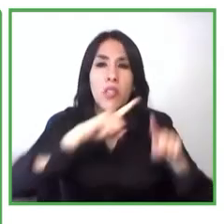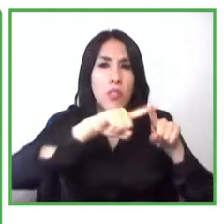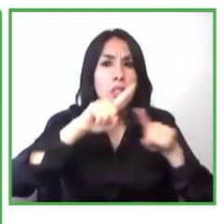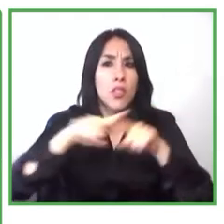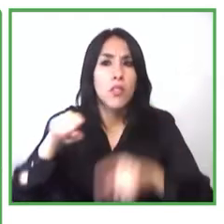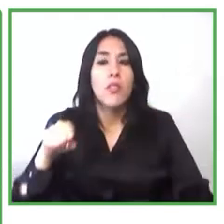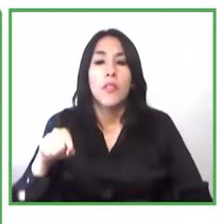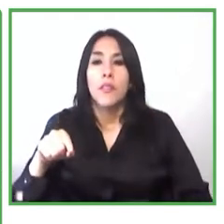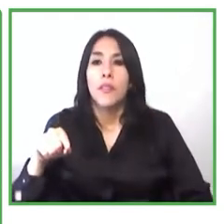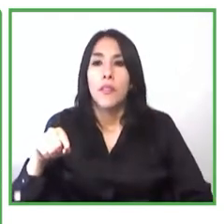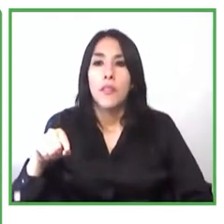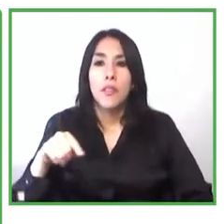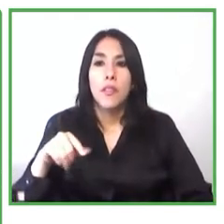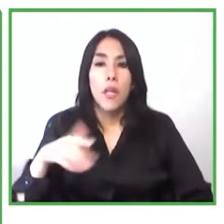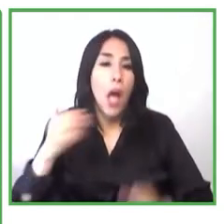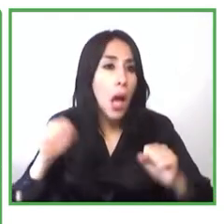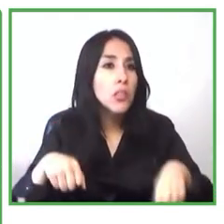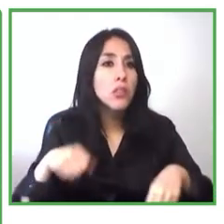durante